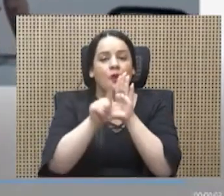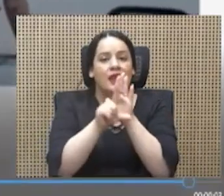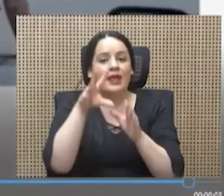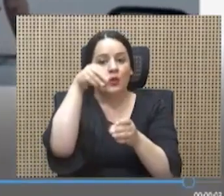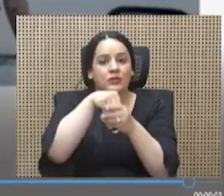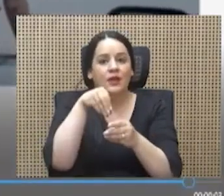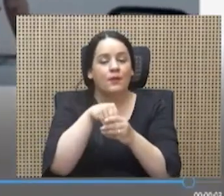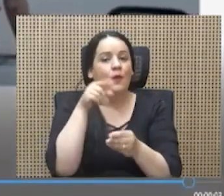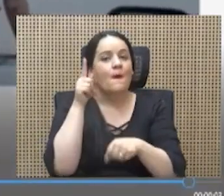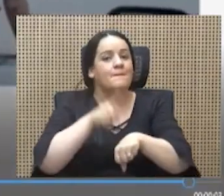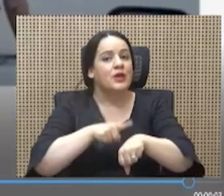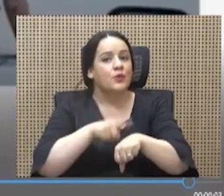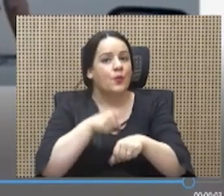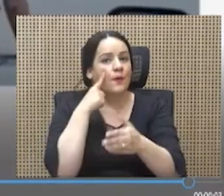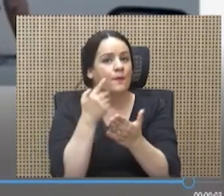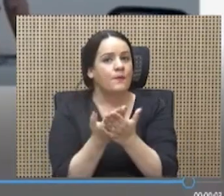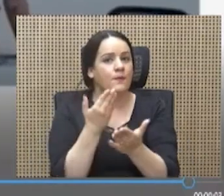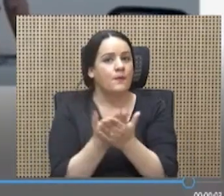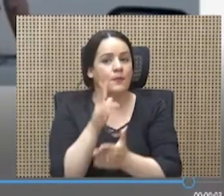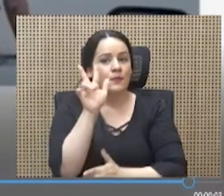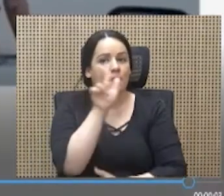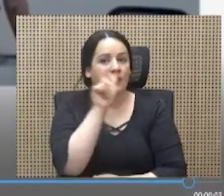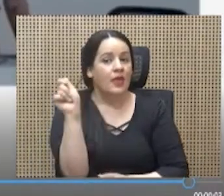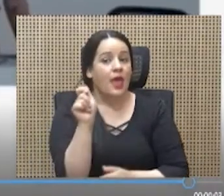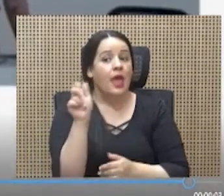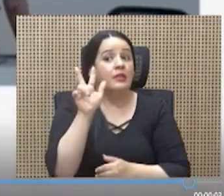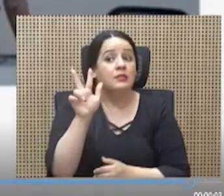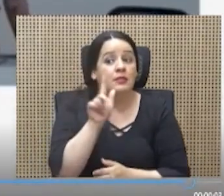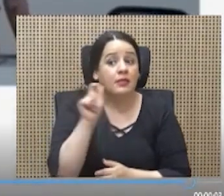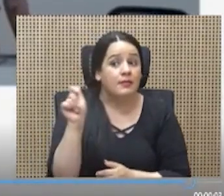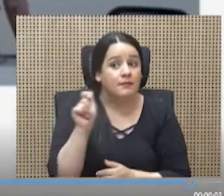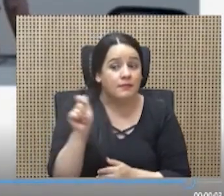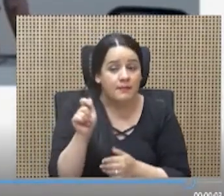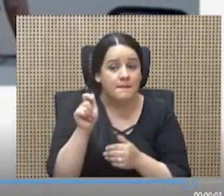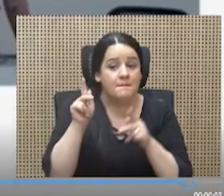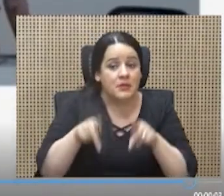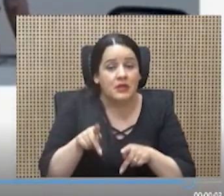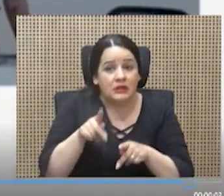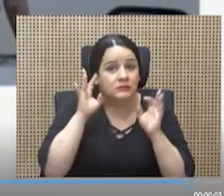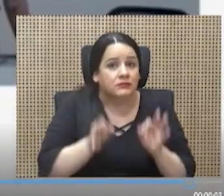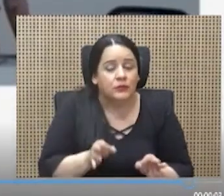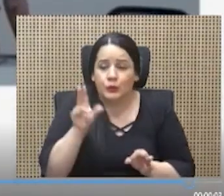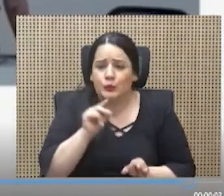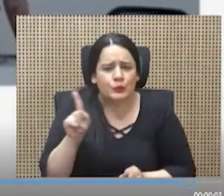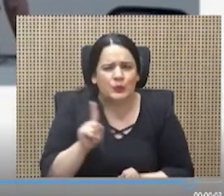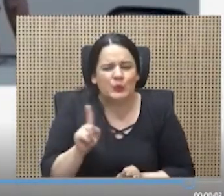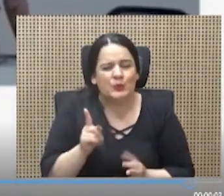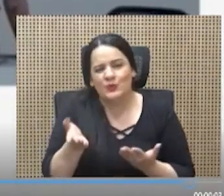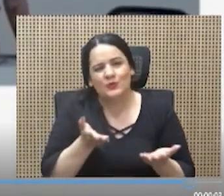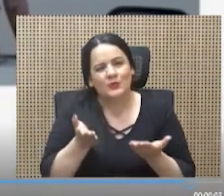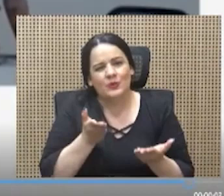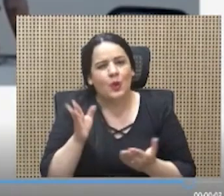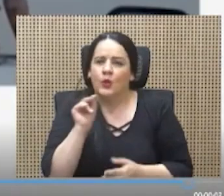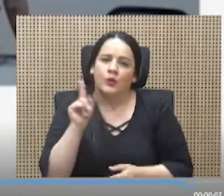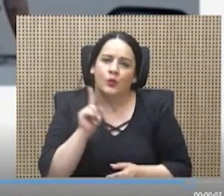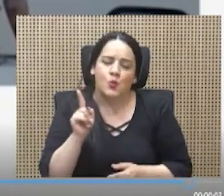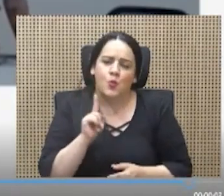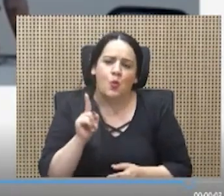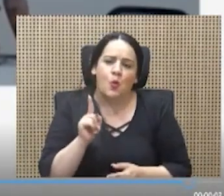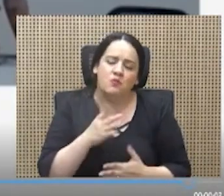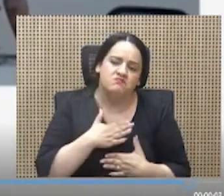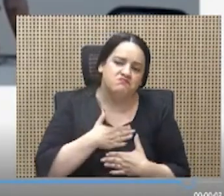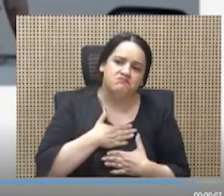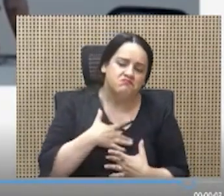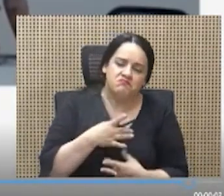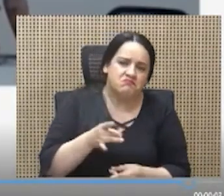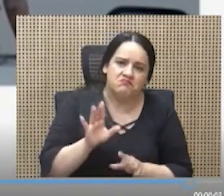de prueba de tres meses y si en tres meses la persona decide que no le sirve o no es lo conveniente para él o